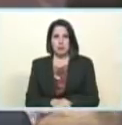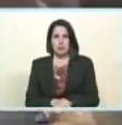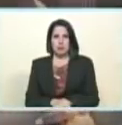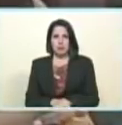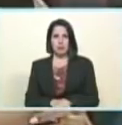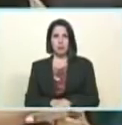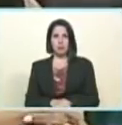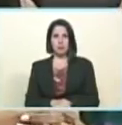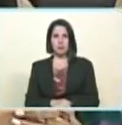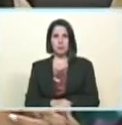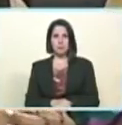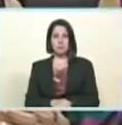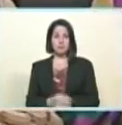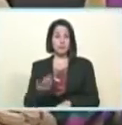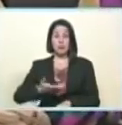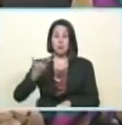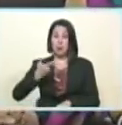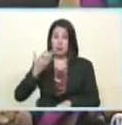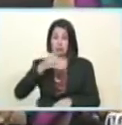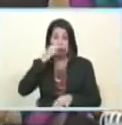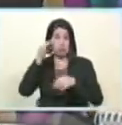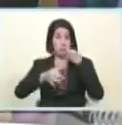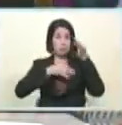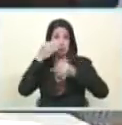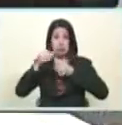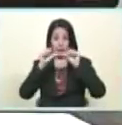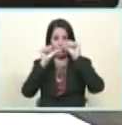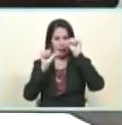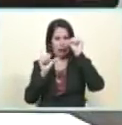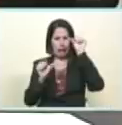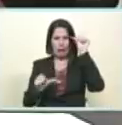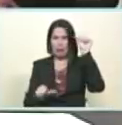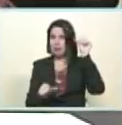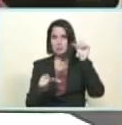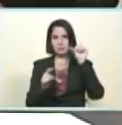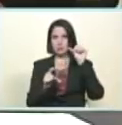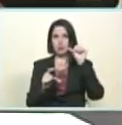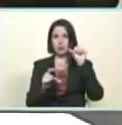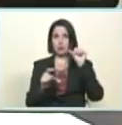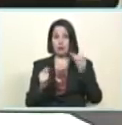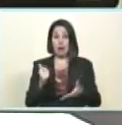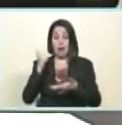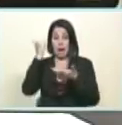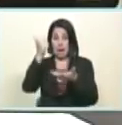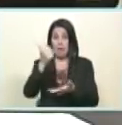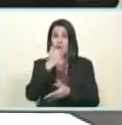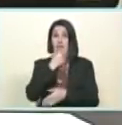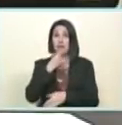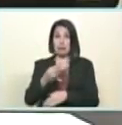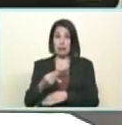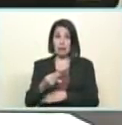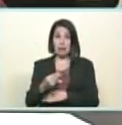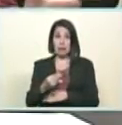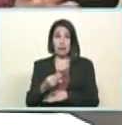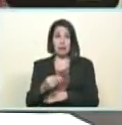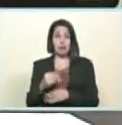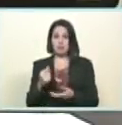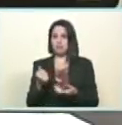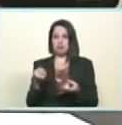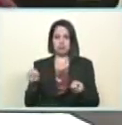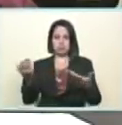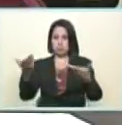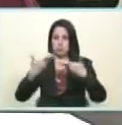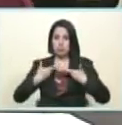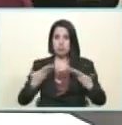y esto es muy importante que se explique yo no lo voy a explicar con detalles ahora de que se trata el CLAP navideño el CLAP navideño le va a llegar